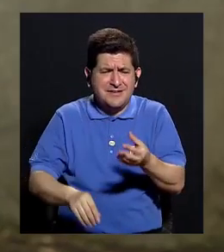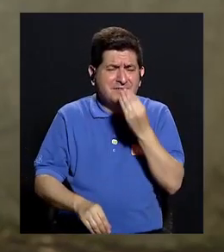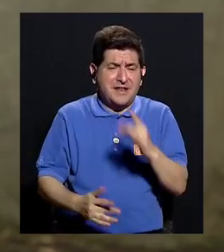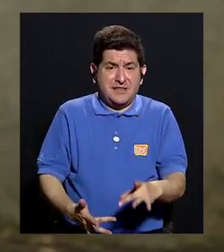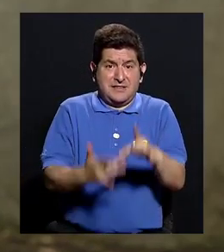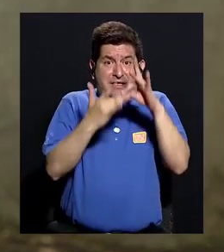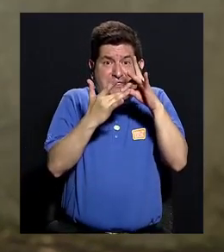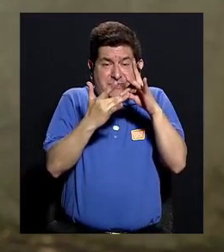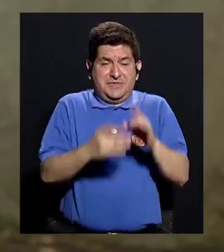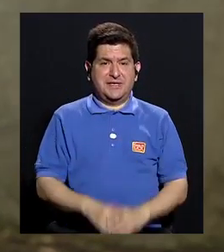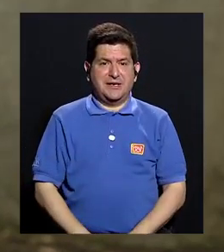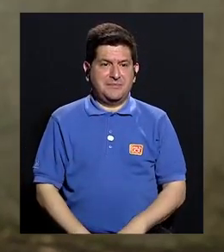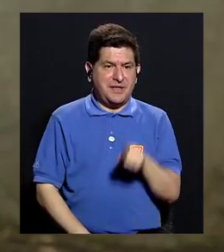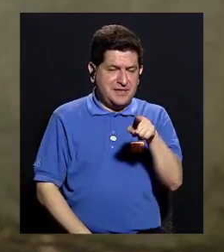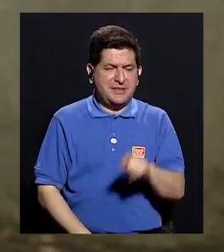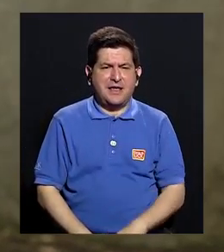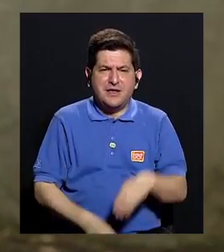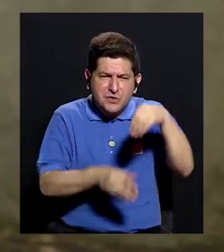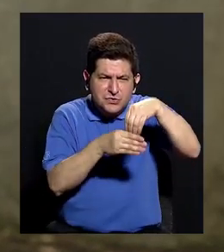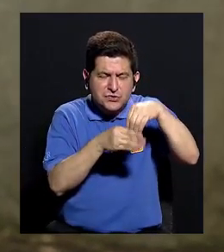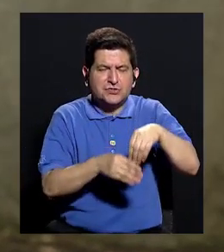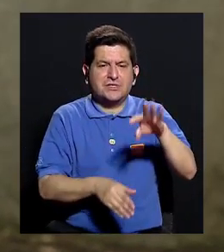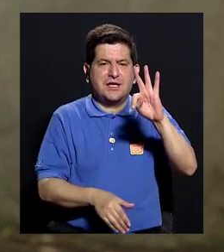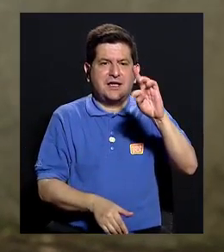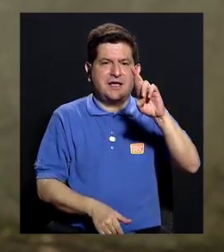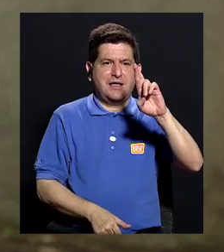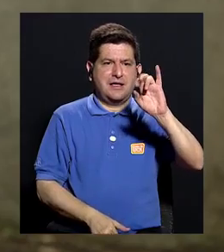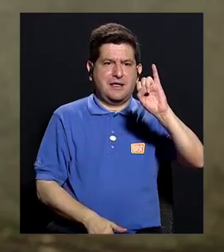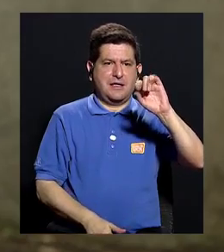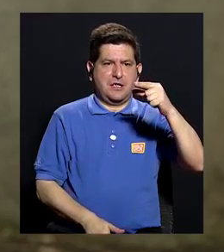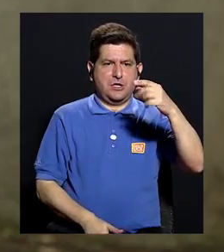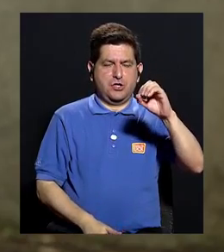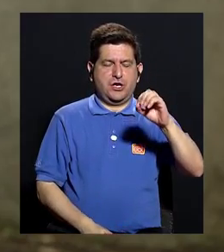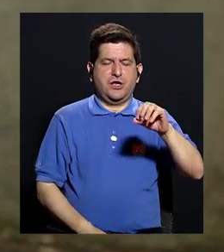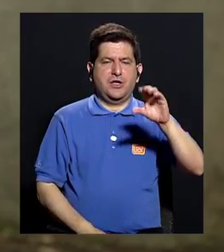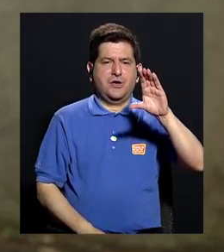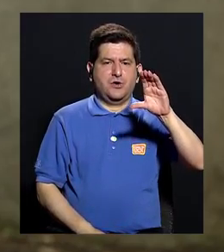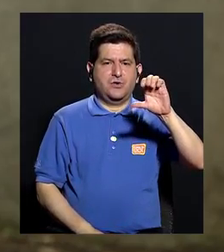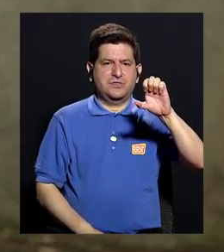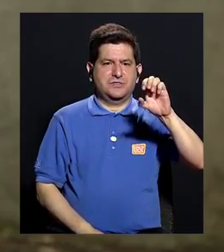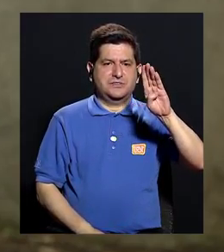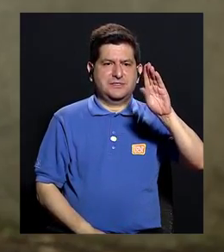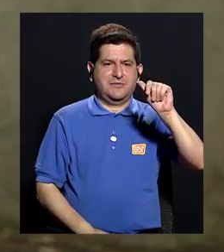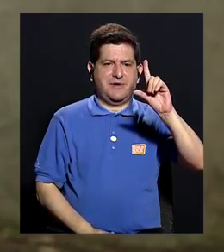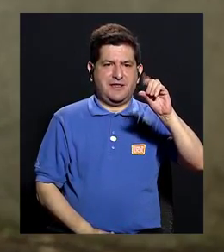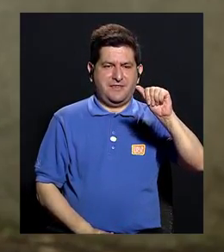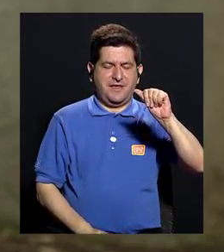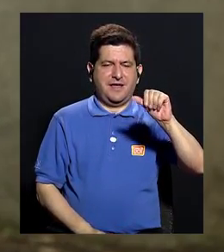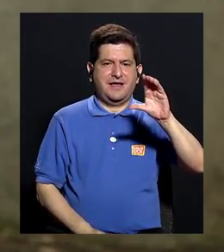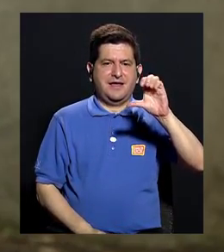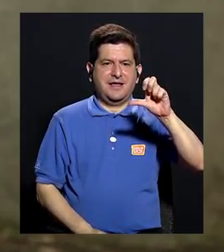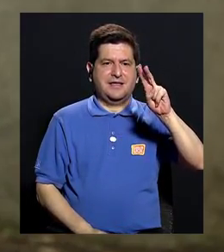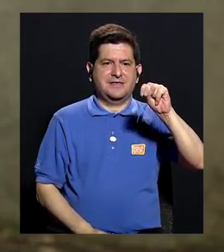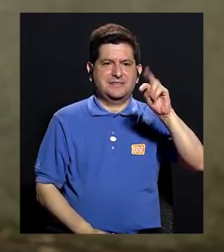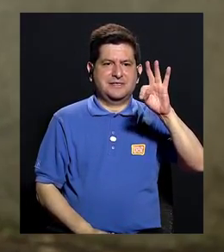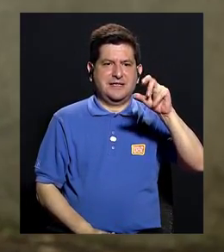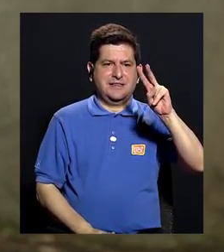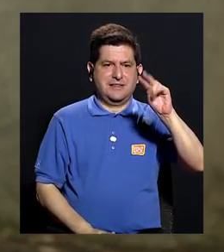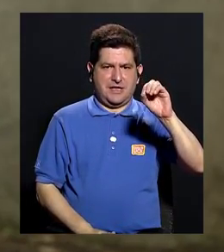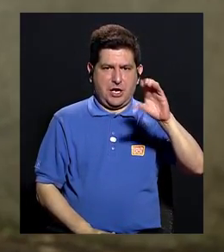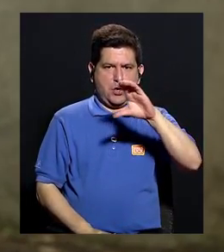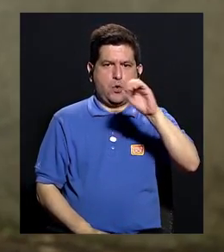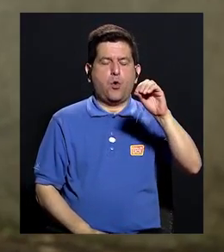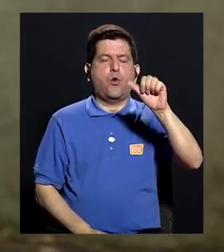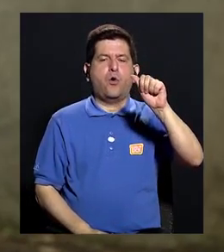parte de alimentos, en especial aquellos que sean a base de trigo, cebada, centeno o avena. O aquellos que lo contengan